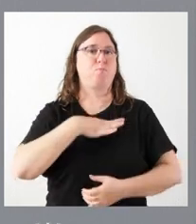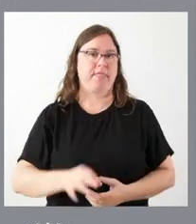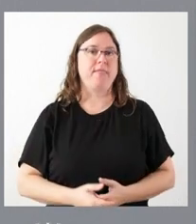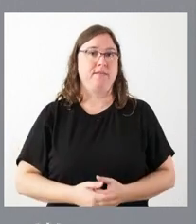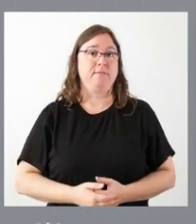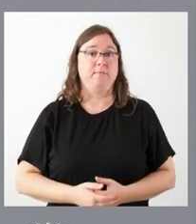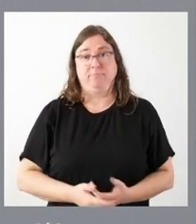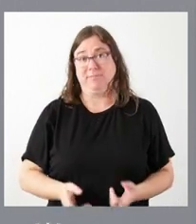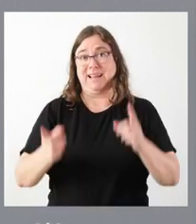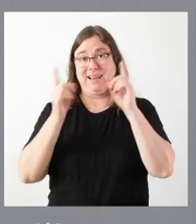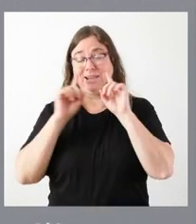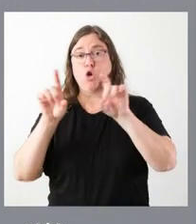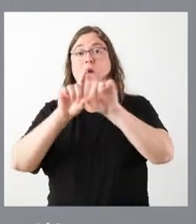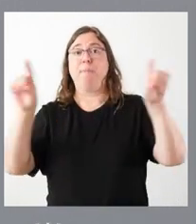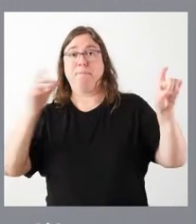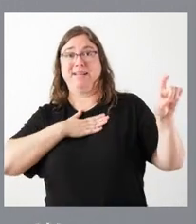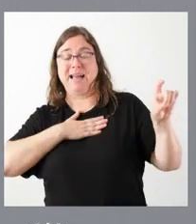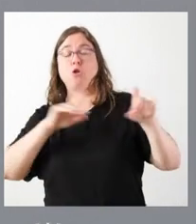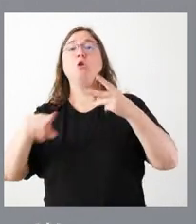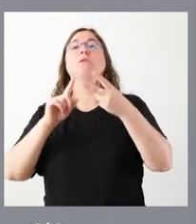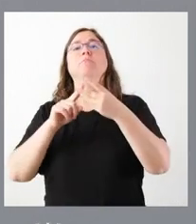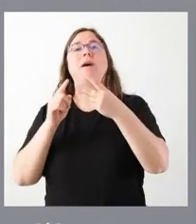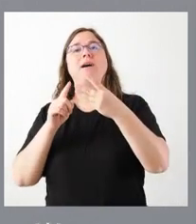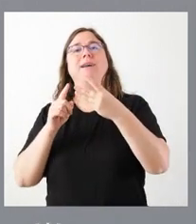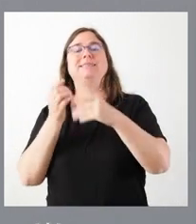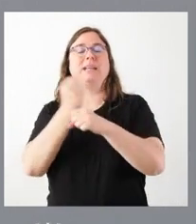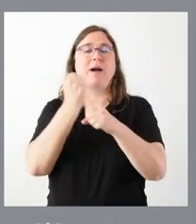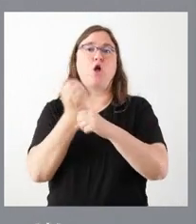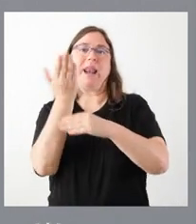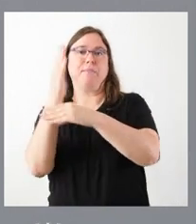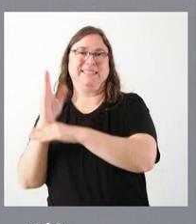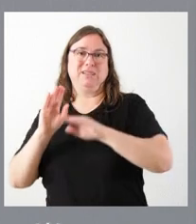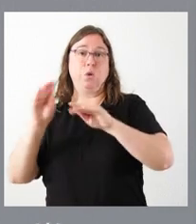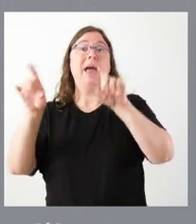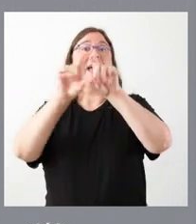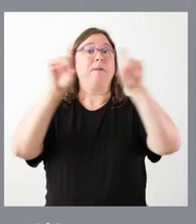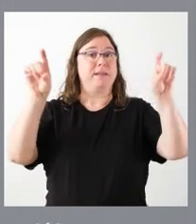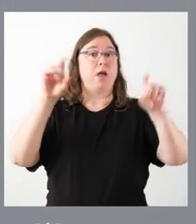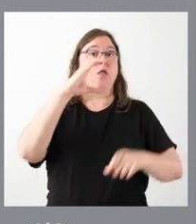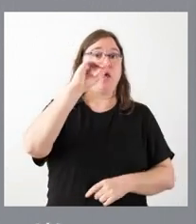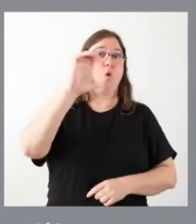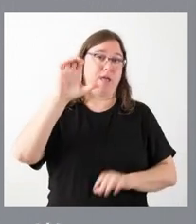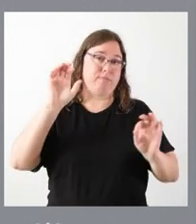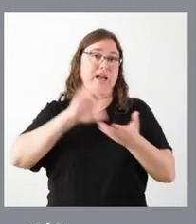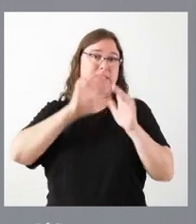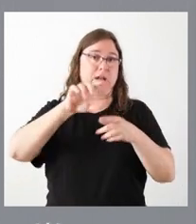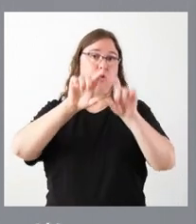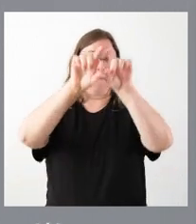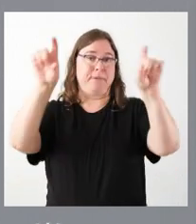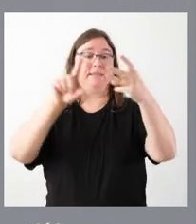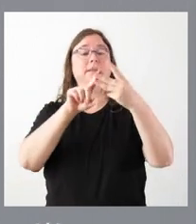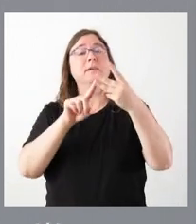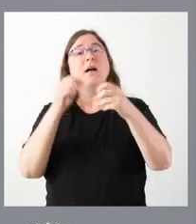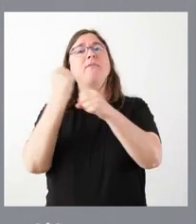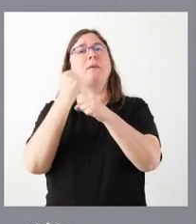que son los empresarios y los trabajadores y los representantes legítimos de empresarios y trabajadores. En el caso de empresarios, CEO de Castilla y León y en el caso de trabajadores, en